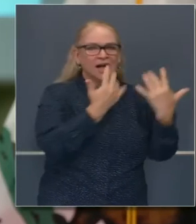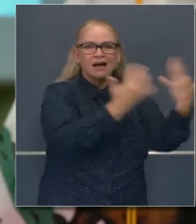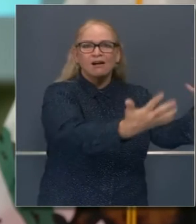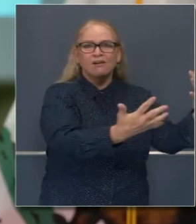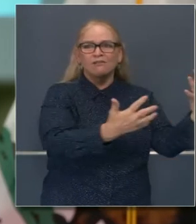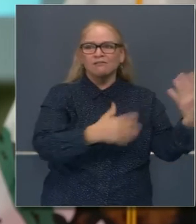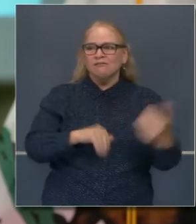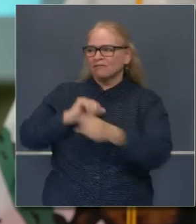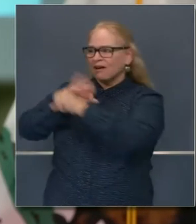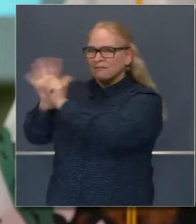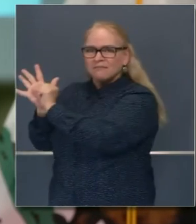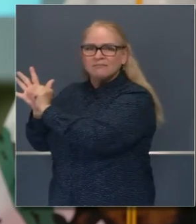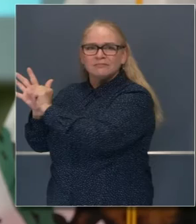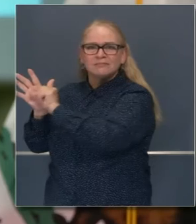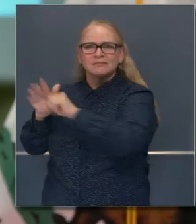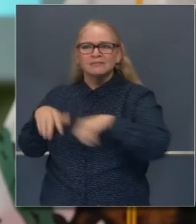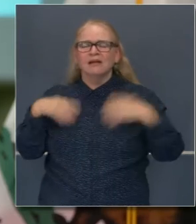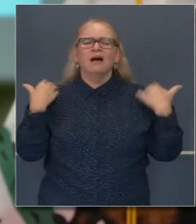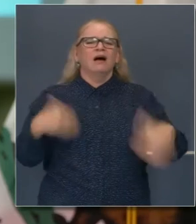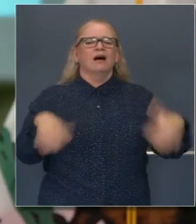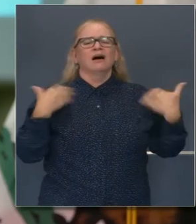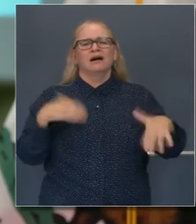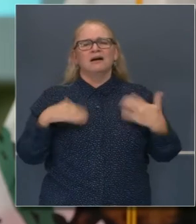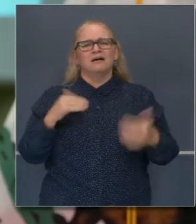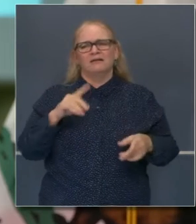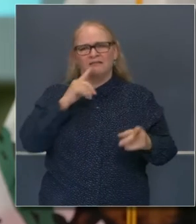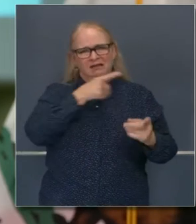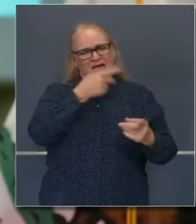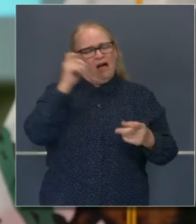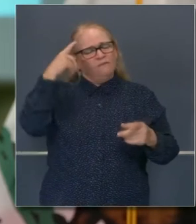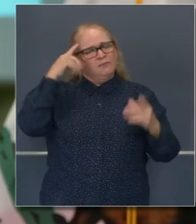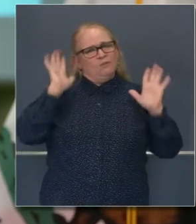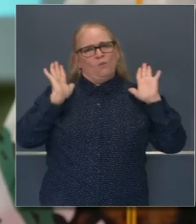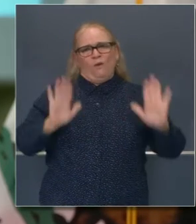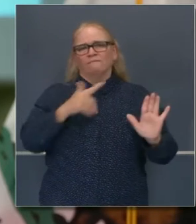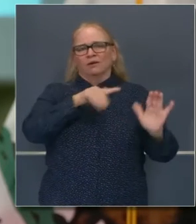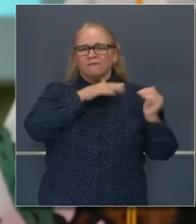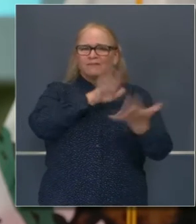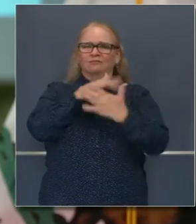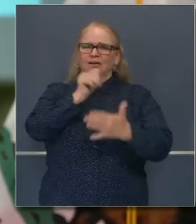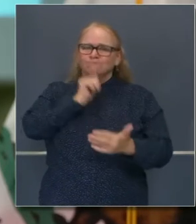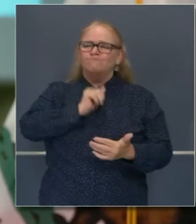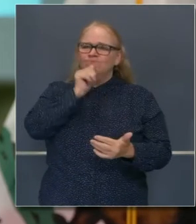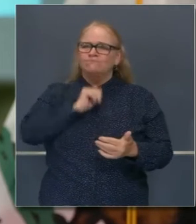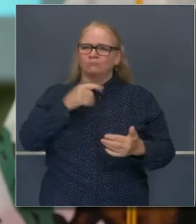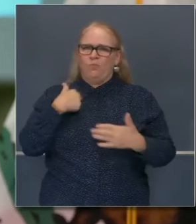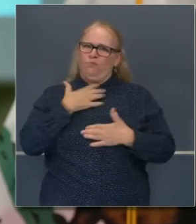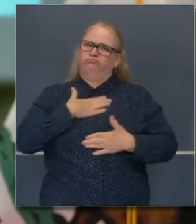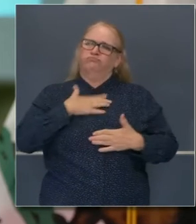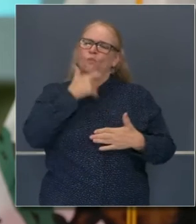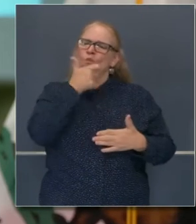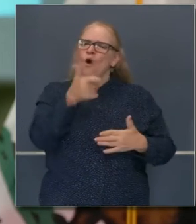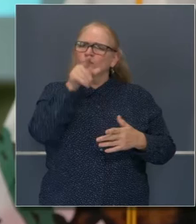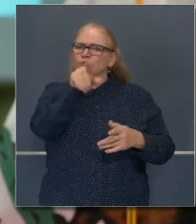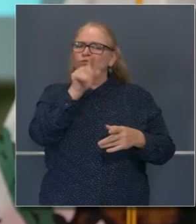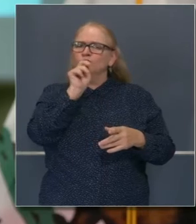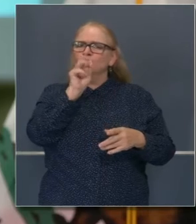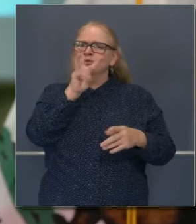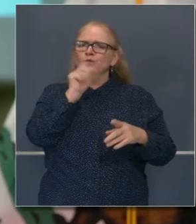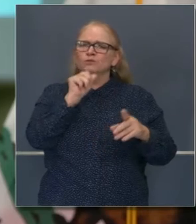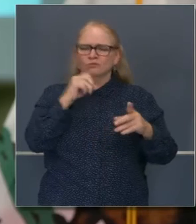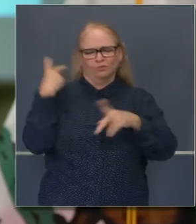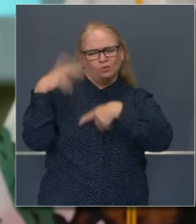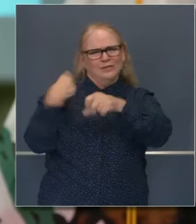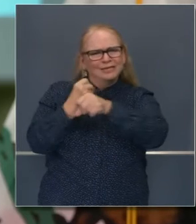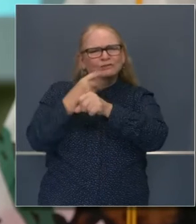pandemia por el otro. Y yo he tenido el gusto de observarlo por